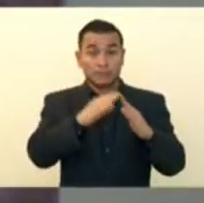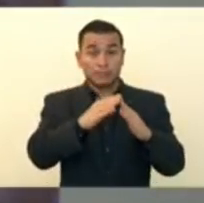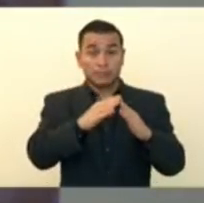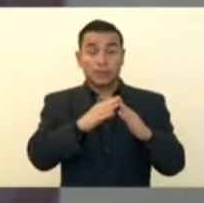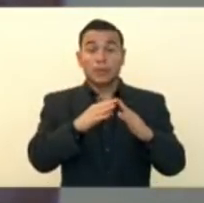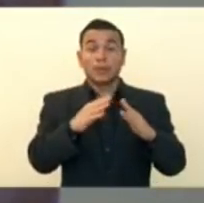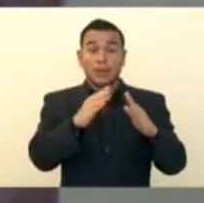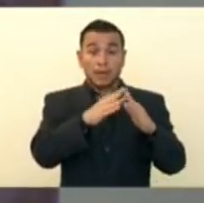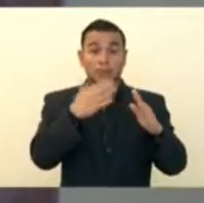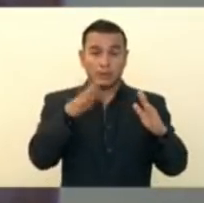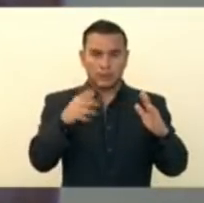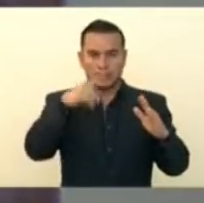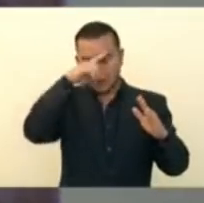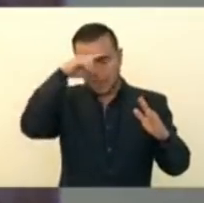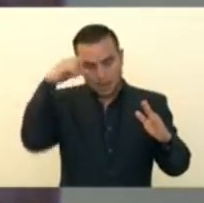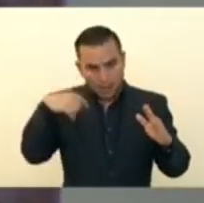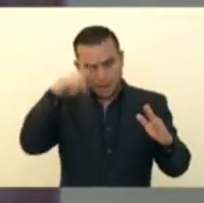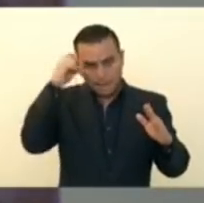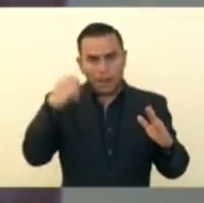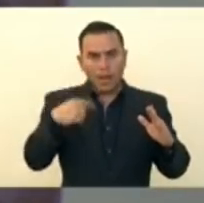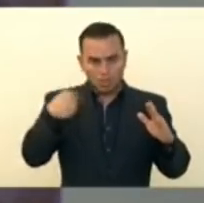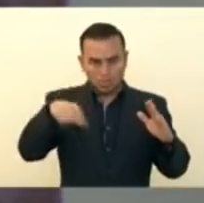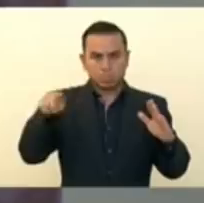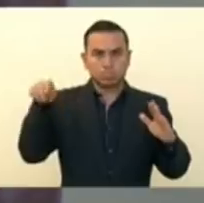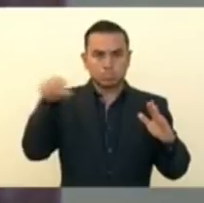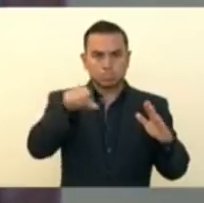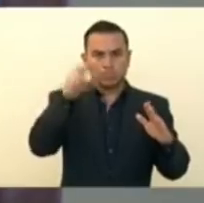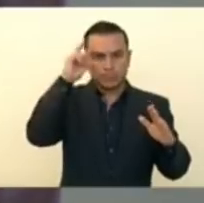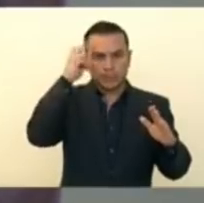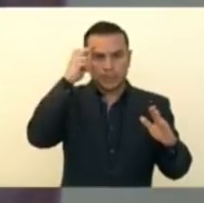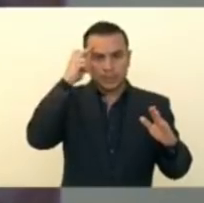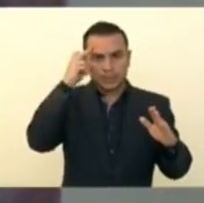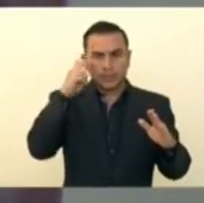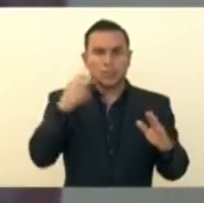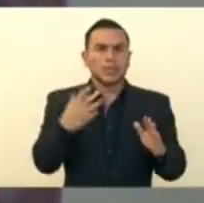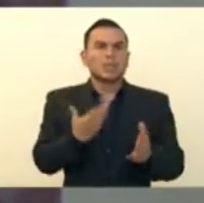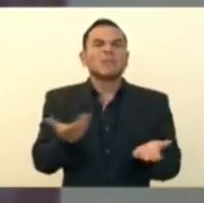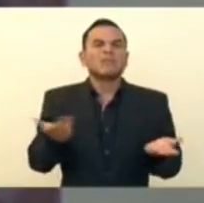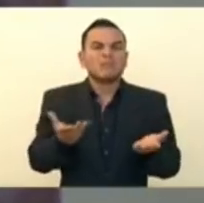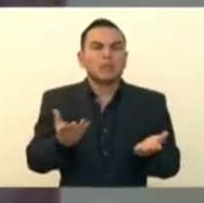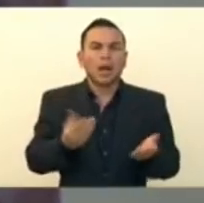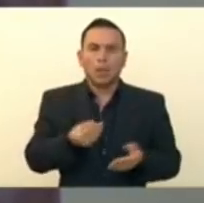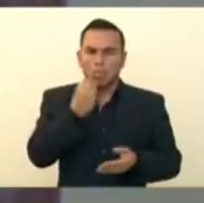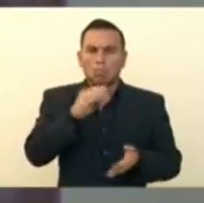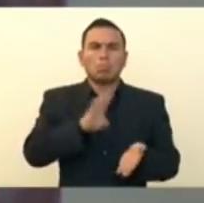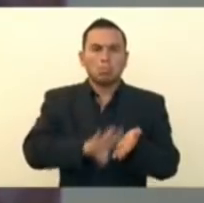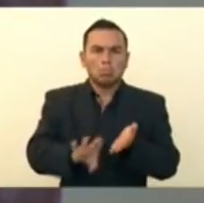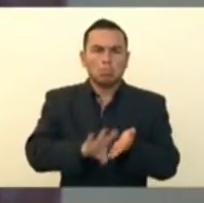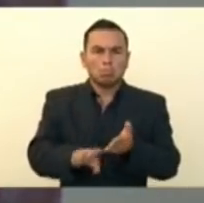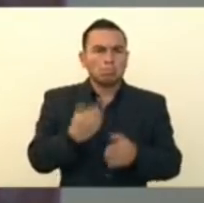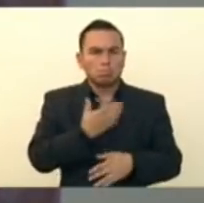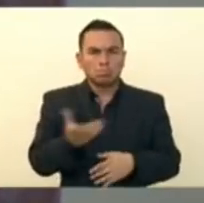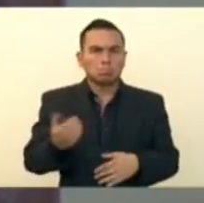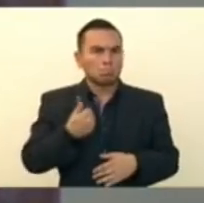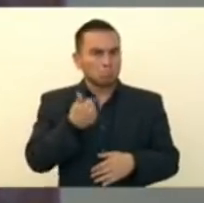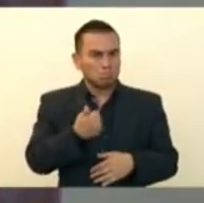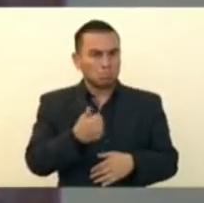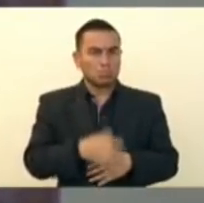en el caso de las personas que reciben salario, con eso lo puede comprar. Máximo ahora que no va a tener que pagar alquiler, luz, agua, teléfono, internet, cable, etcétera,